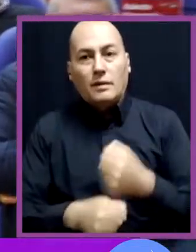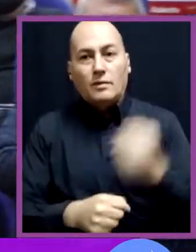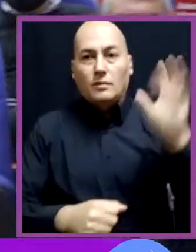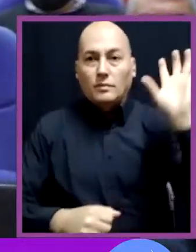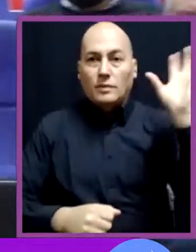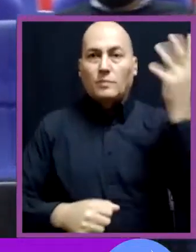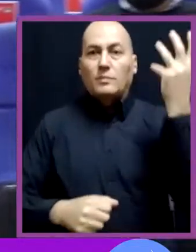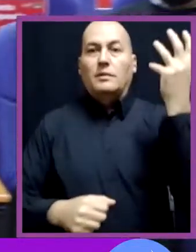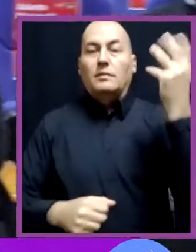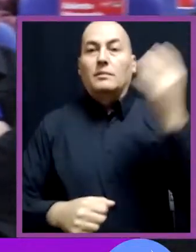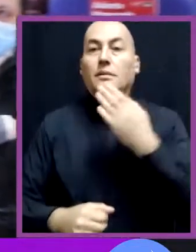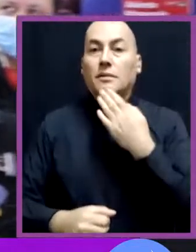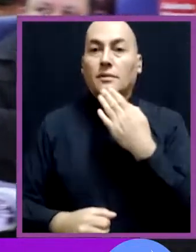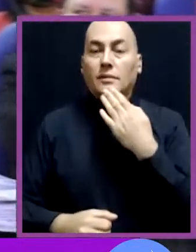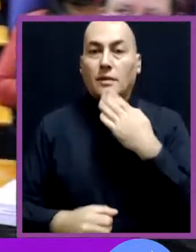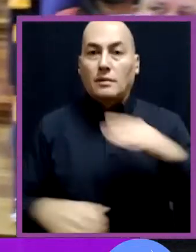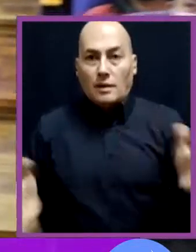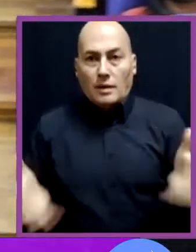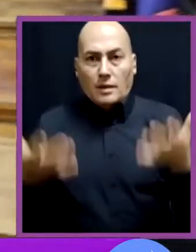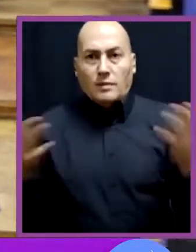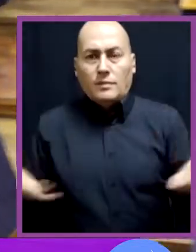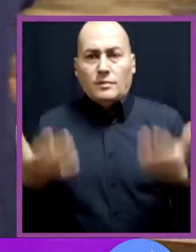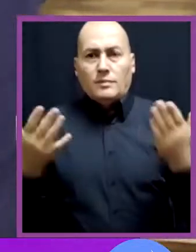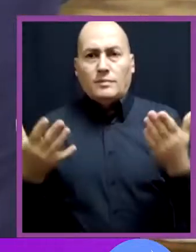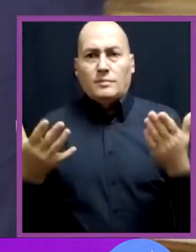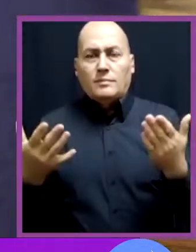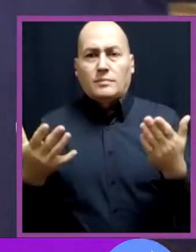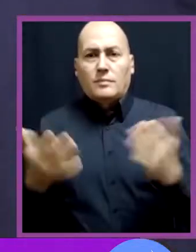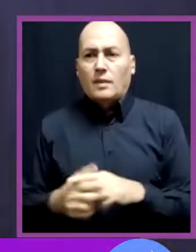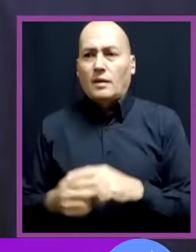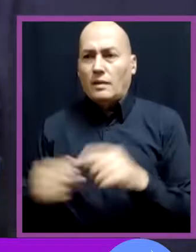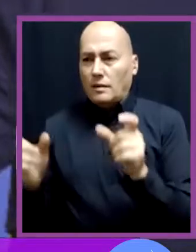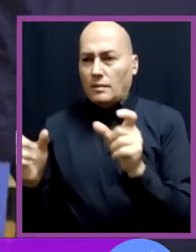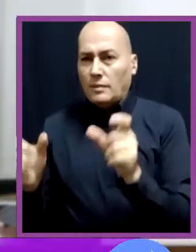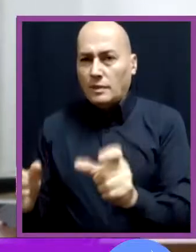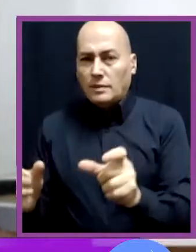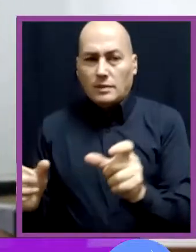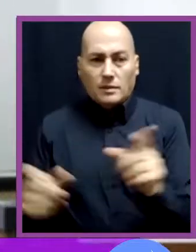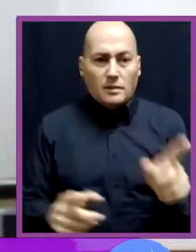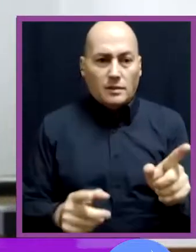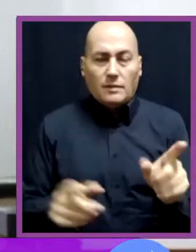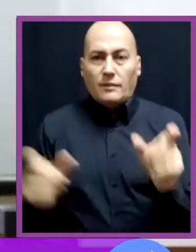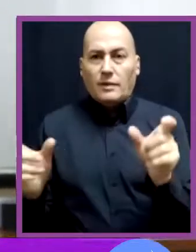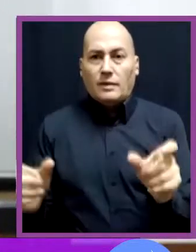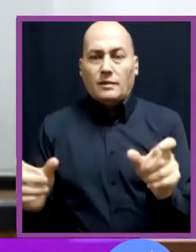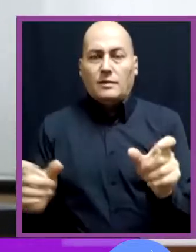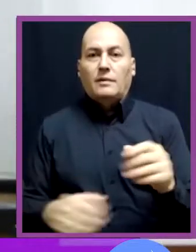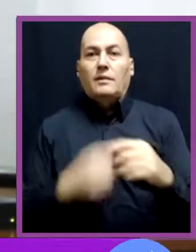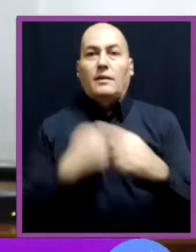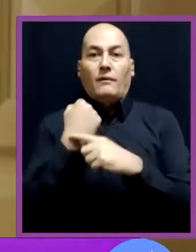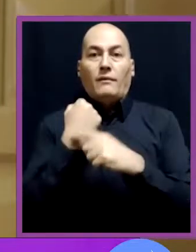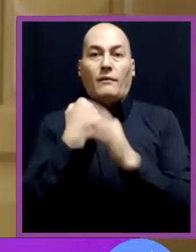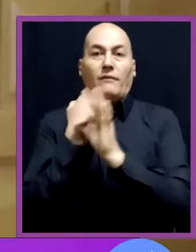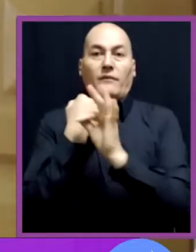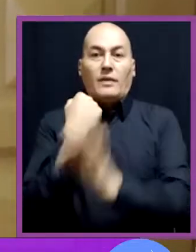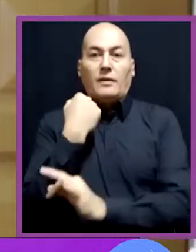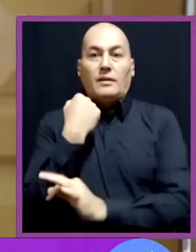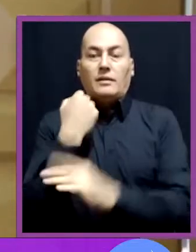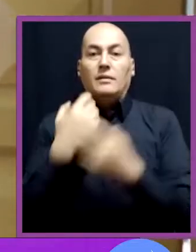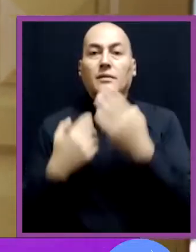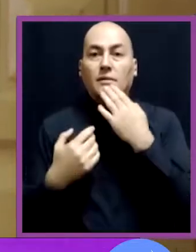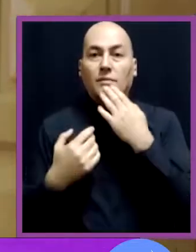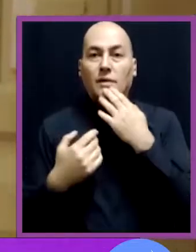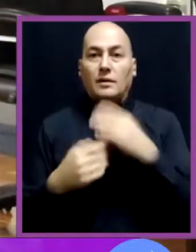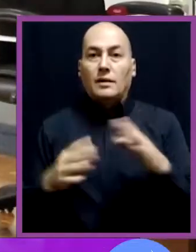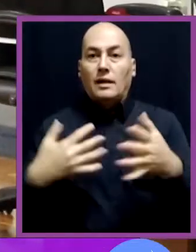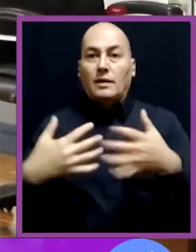medioambiental. Estamos impulsando la Dirección de Inspección y la Unidad de Fiscalía para garantizar